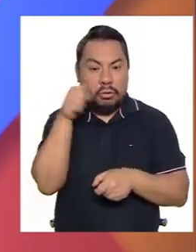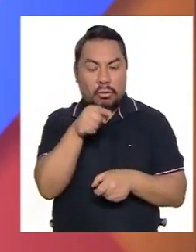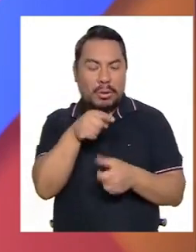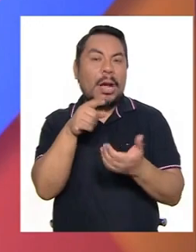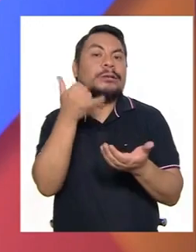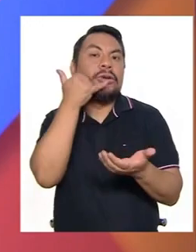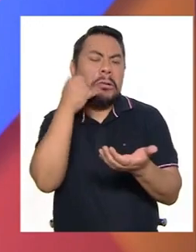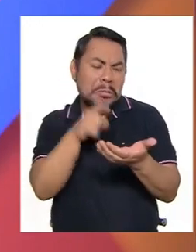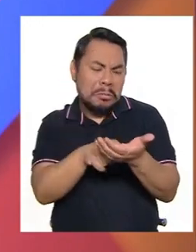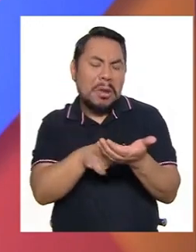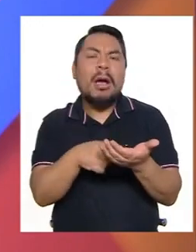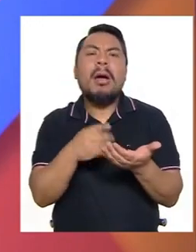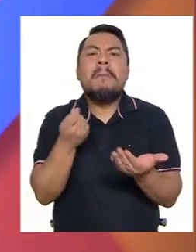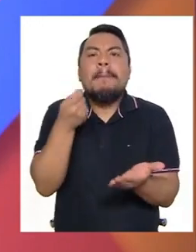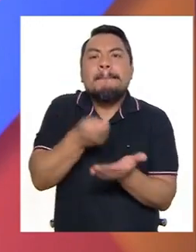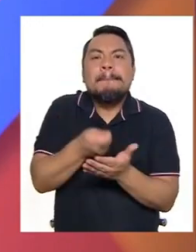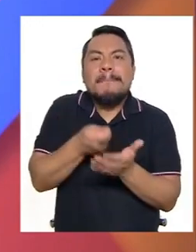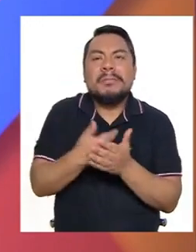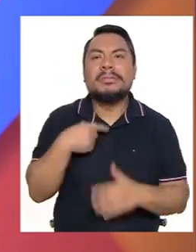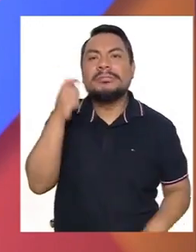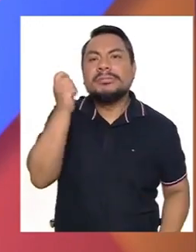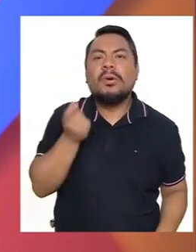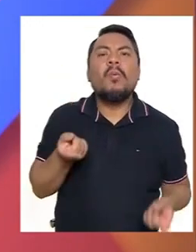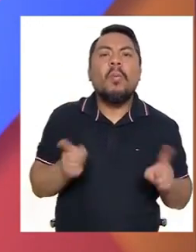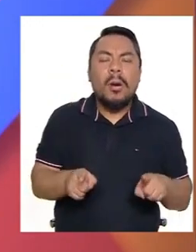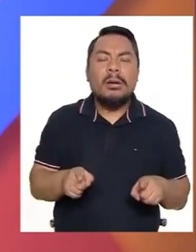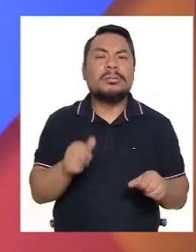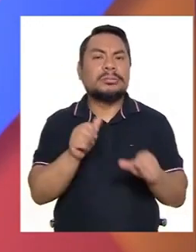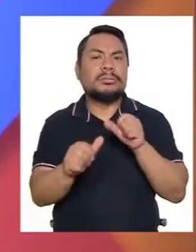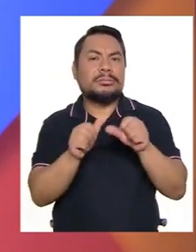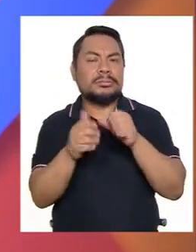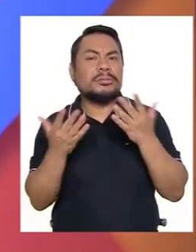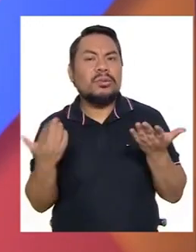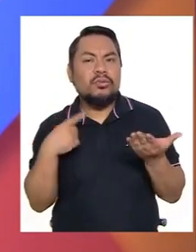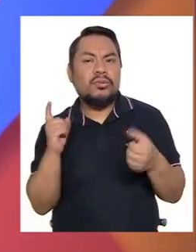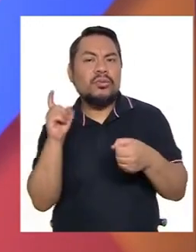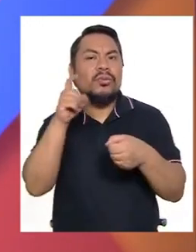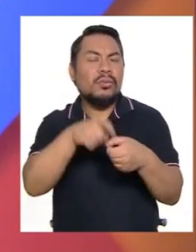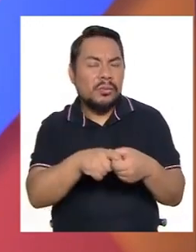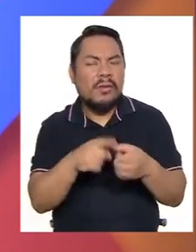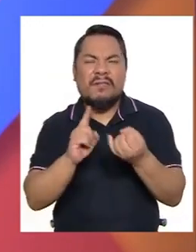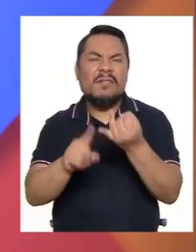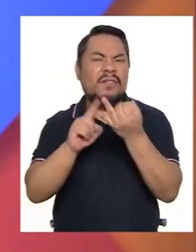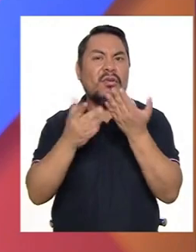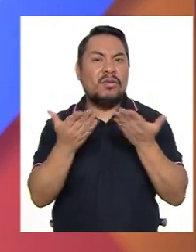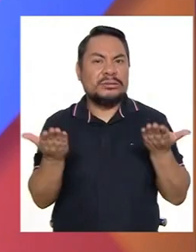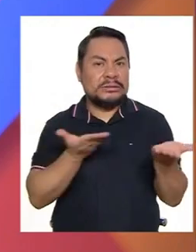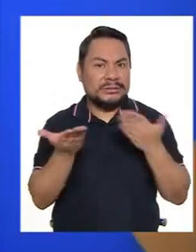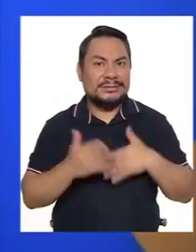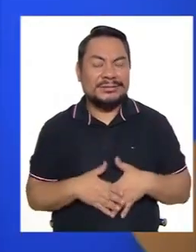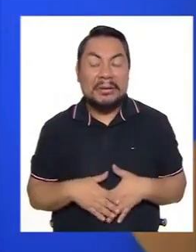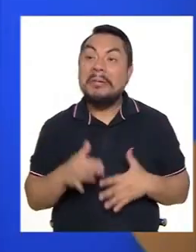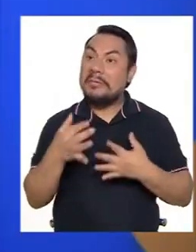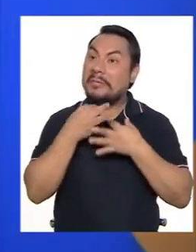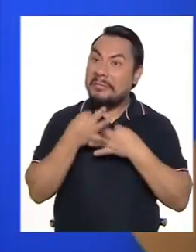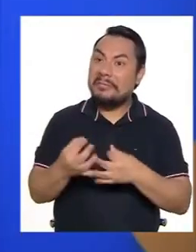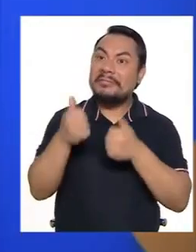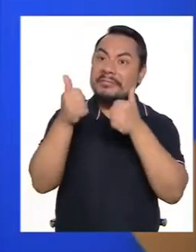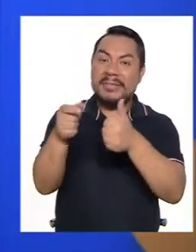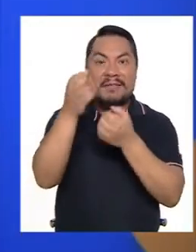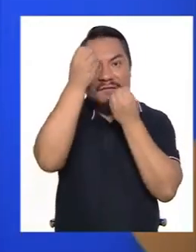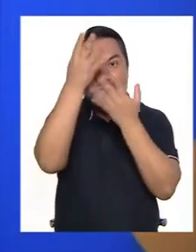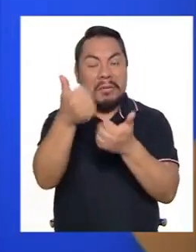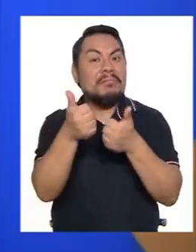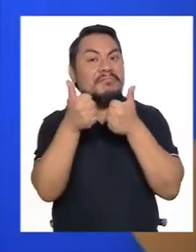el celular el pago de la pensión, sus fechas, los datos de la afiliación y entre otros más. Qué interesante, una